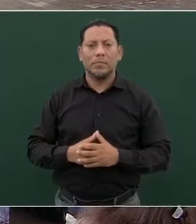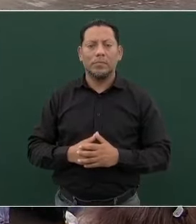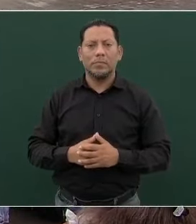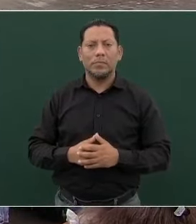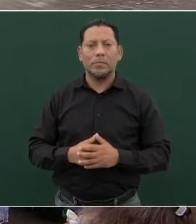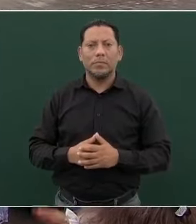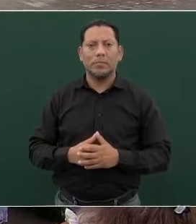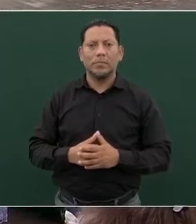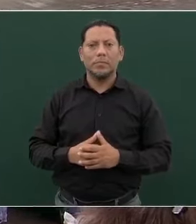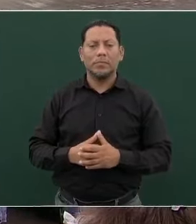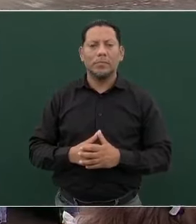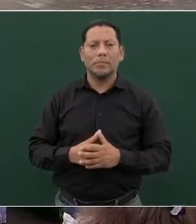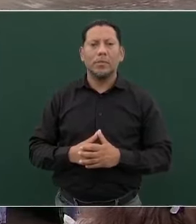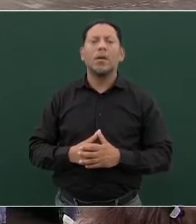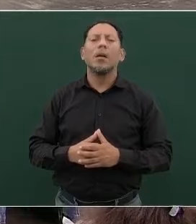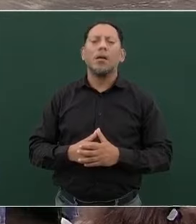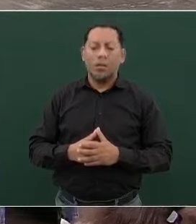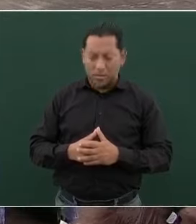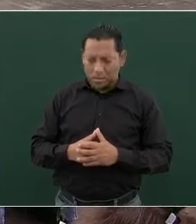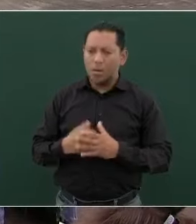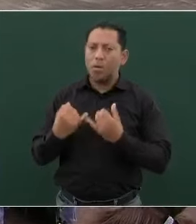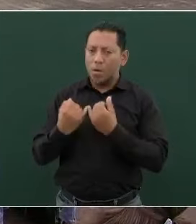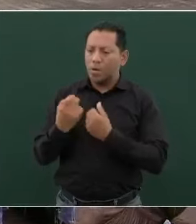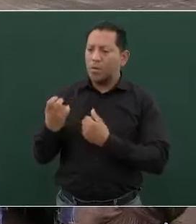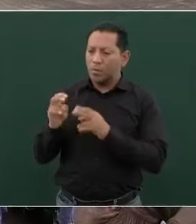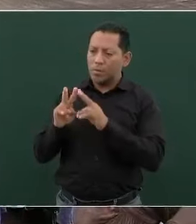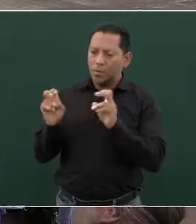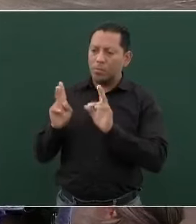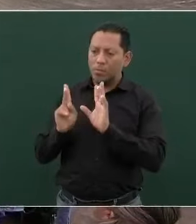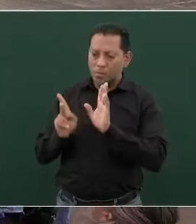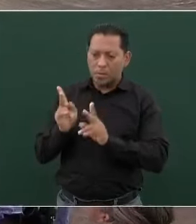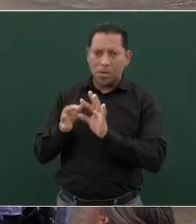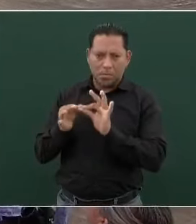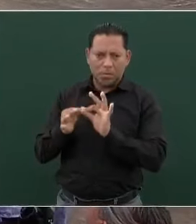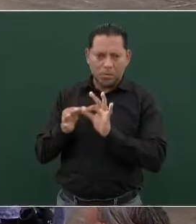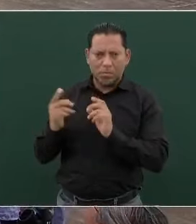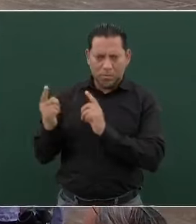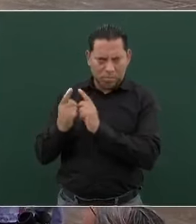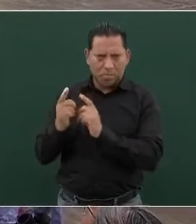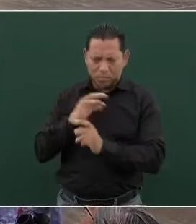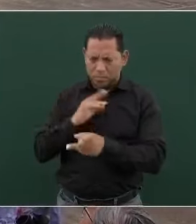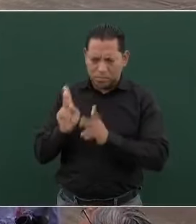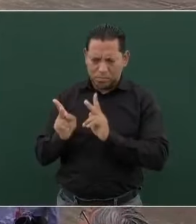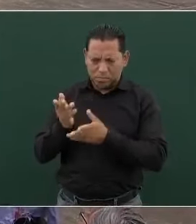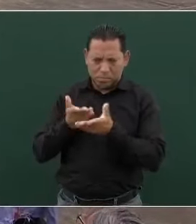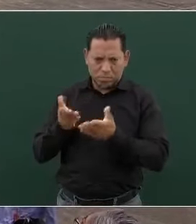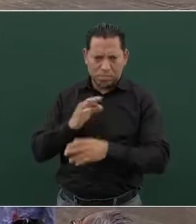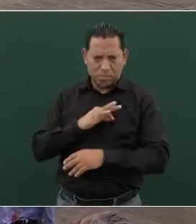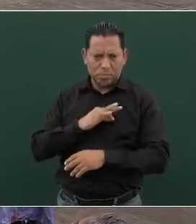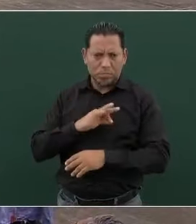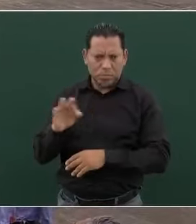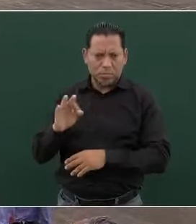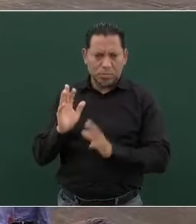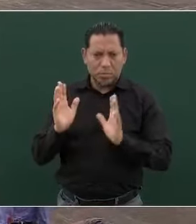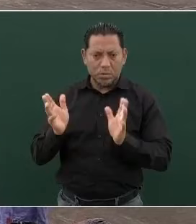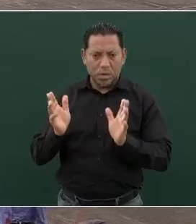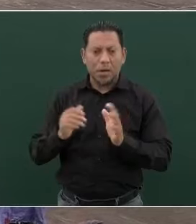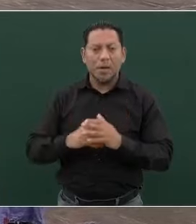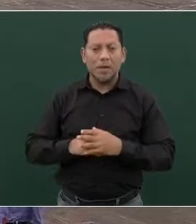pero de ustedes. Vamos a hablar, que estén ustedes. Sí. ¿Sí? Sí, ya.